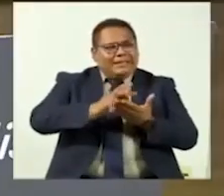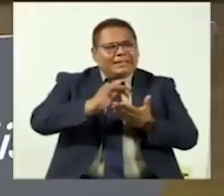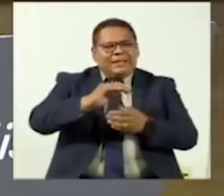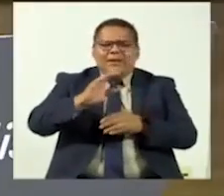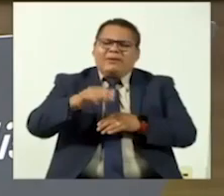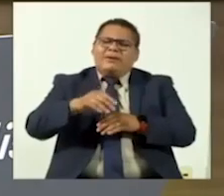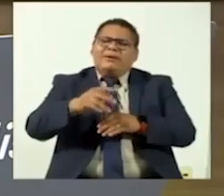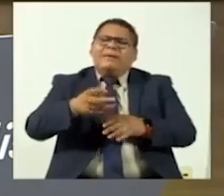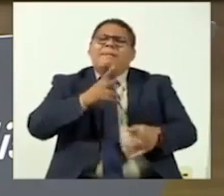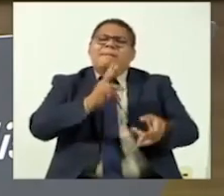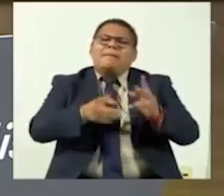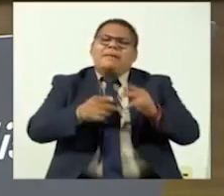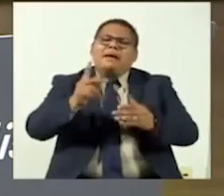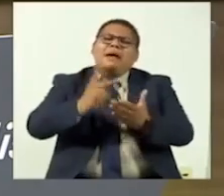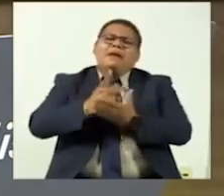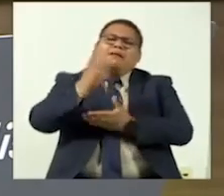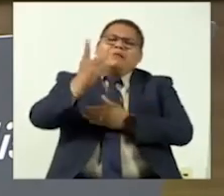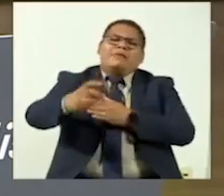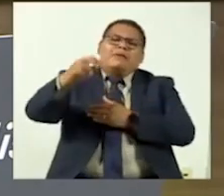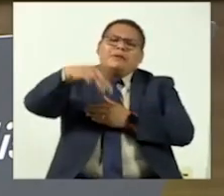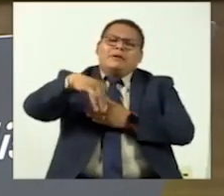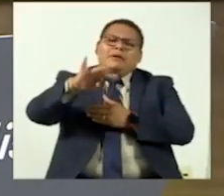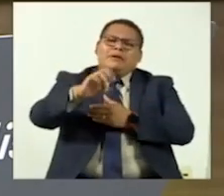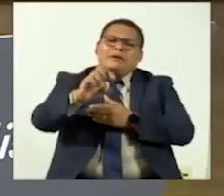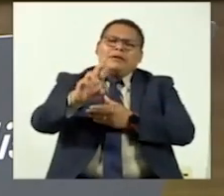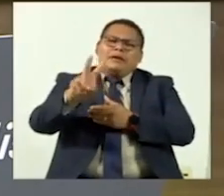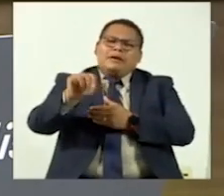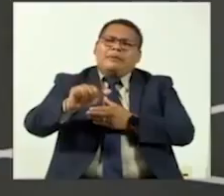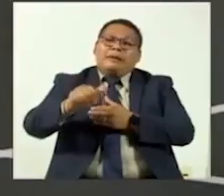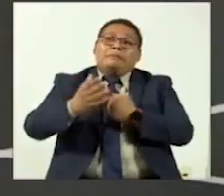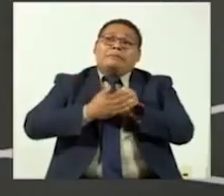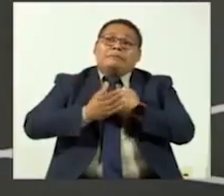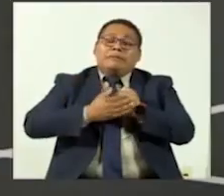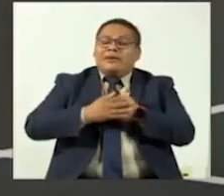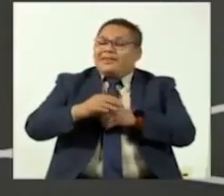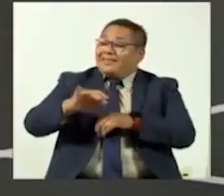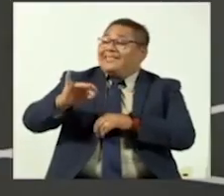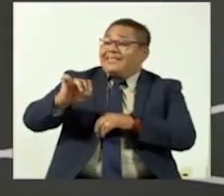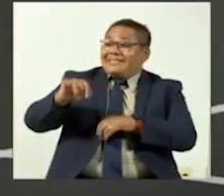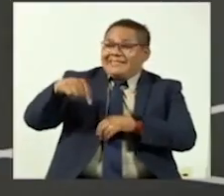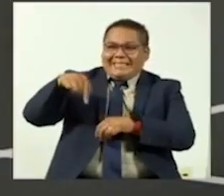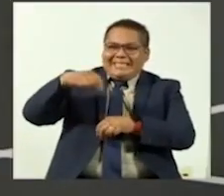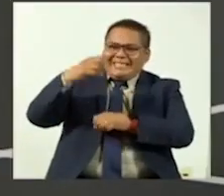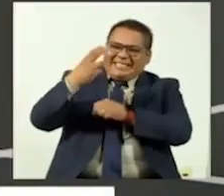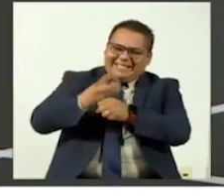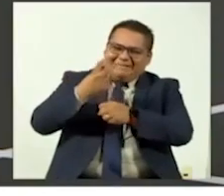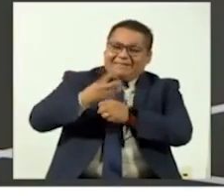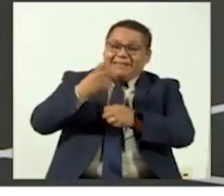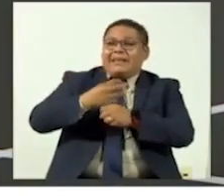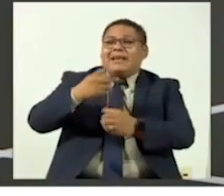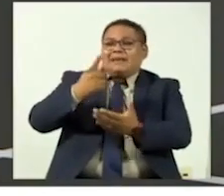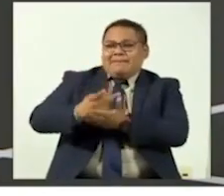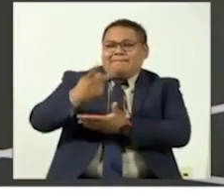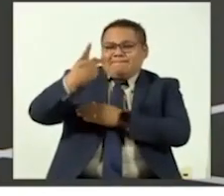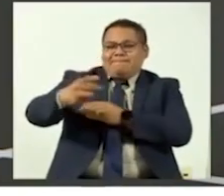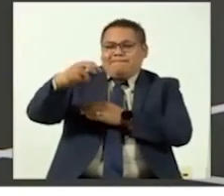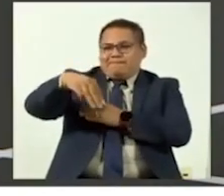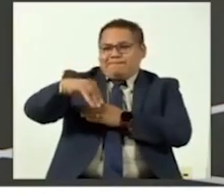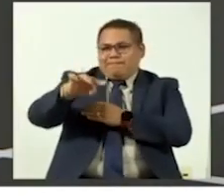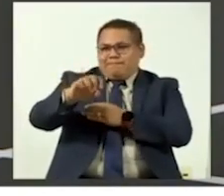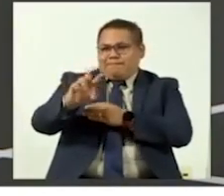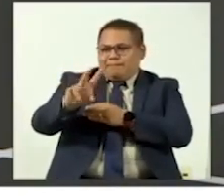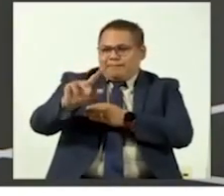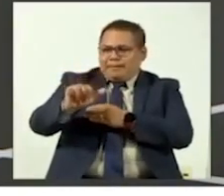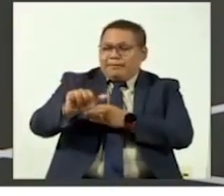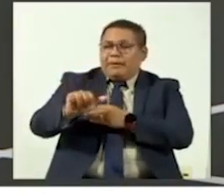platíquenos de los premios Minerva, que ya vienen por ahí. Sí, es la tercera edición de los premios Minerva y la premisa